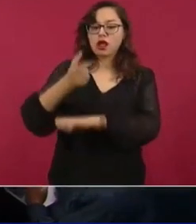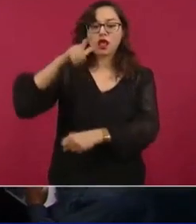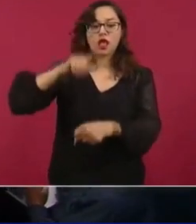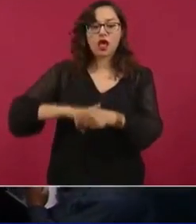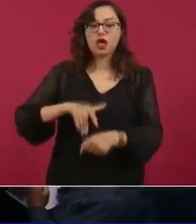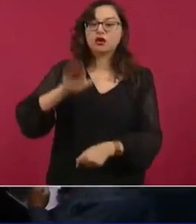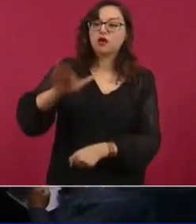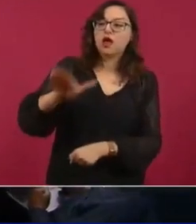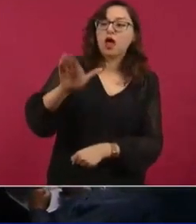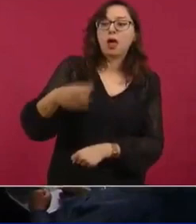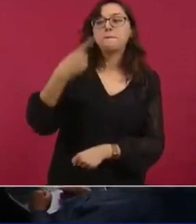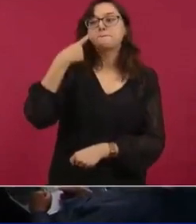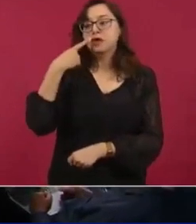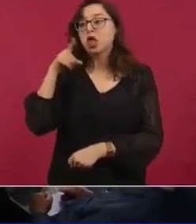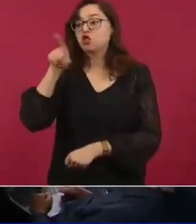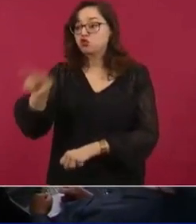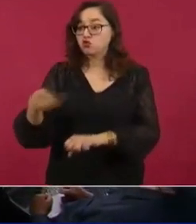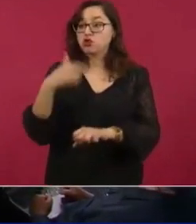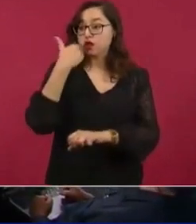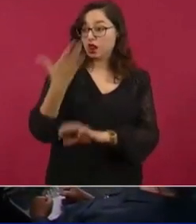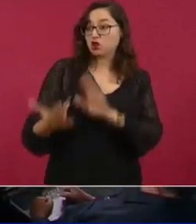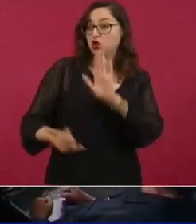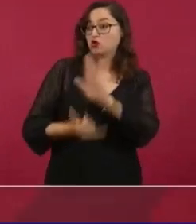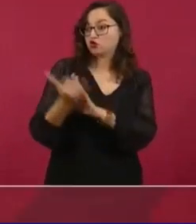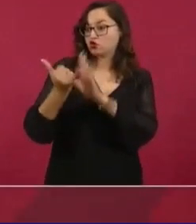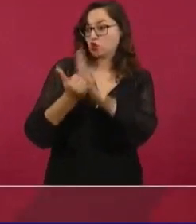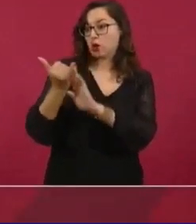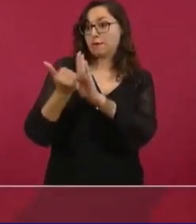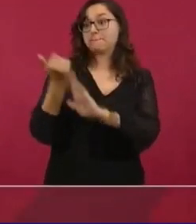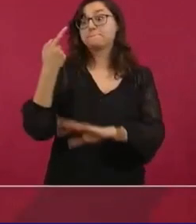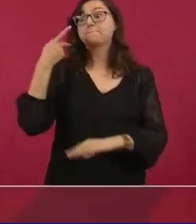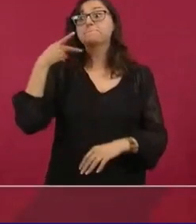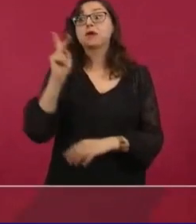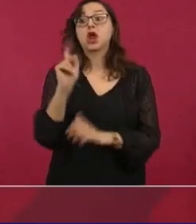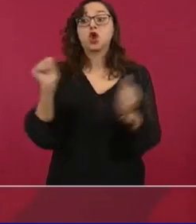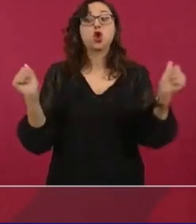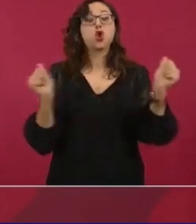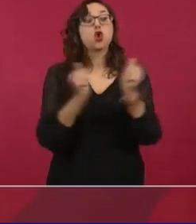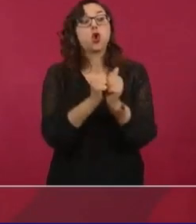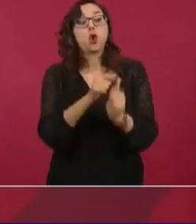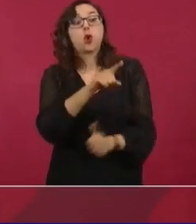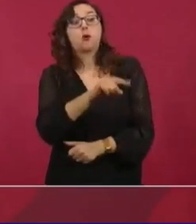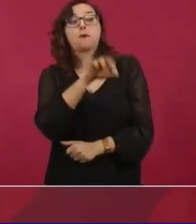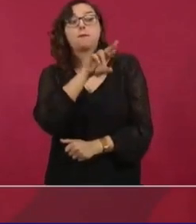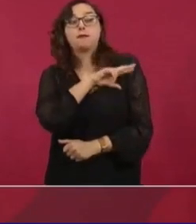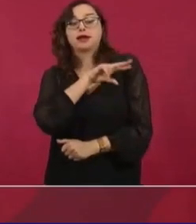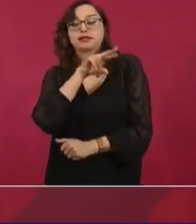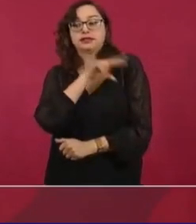esta obra mediante este mecanismo con esta empresa,